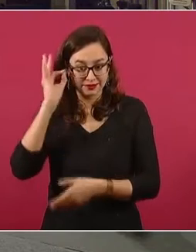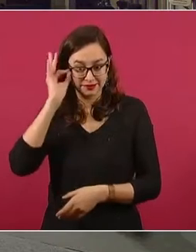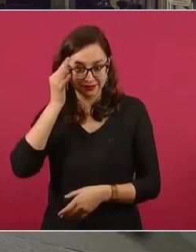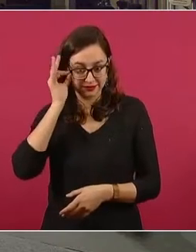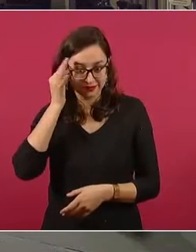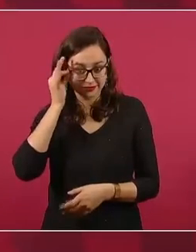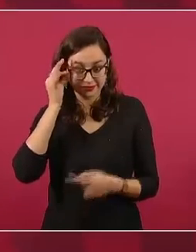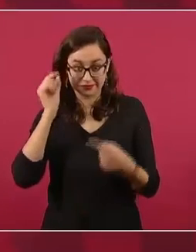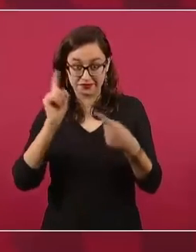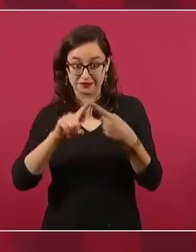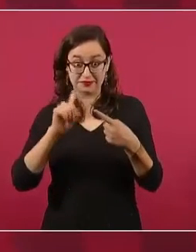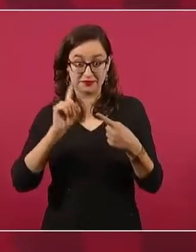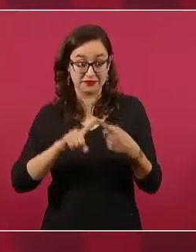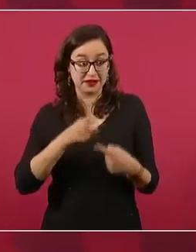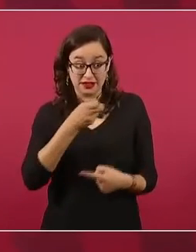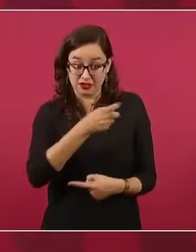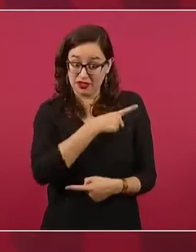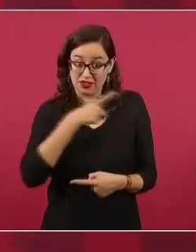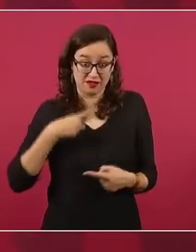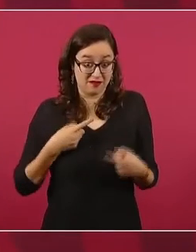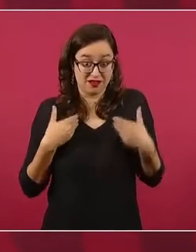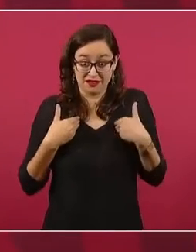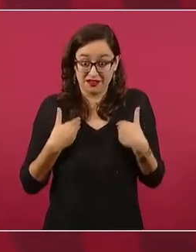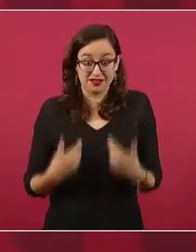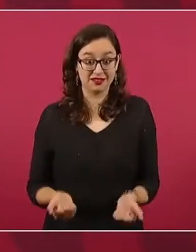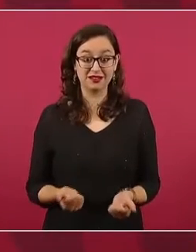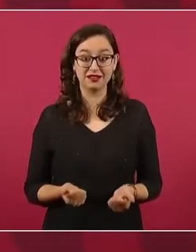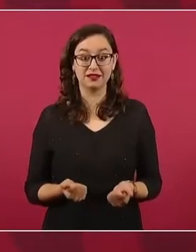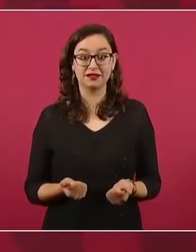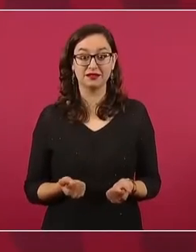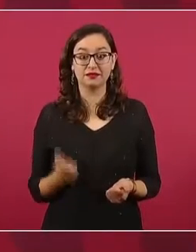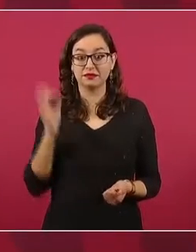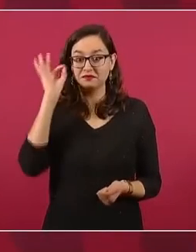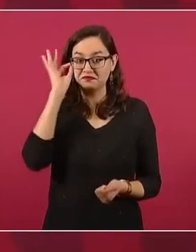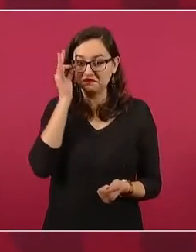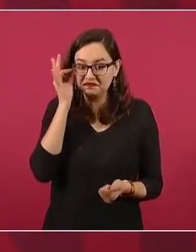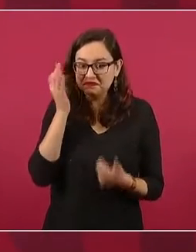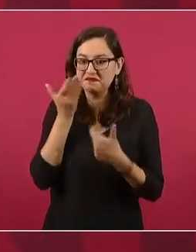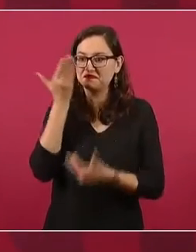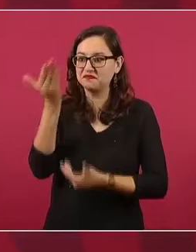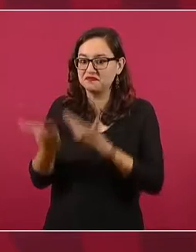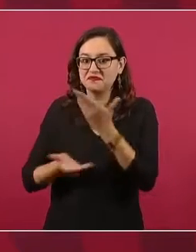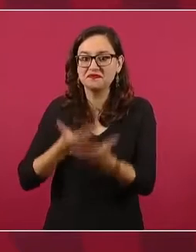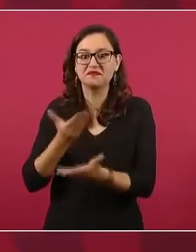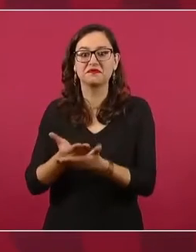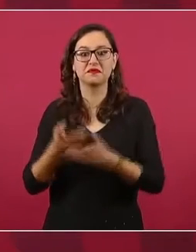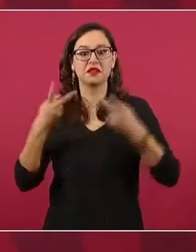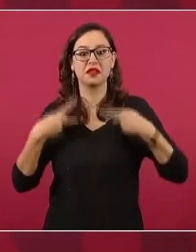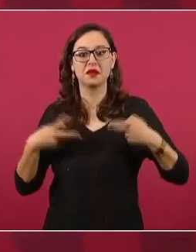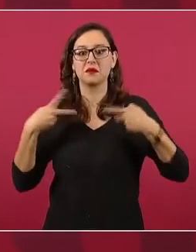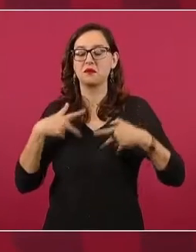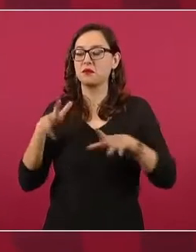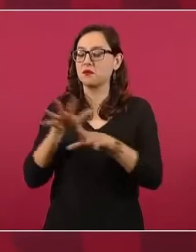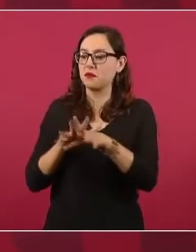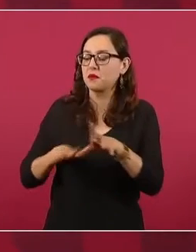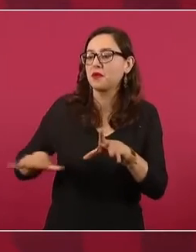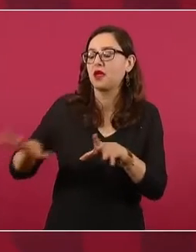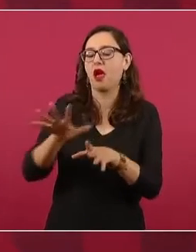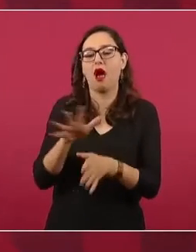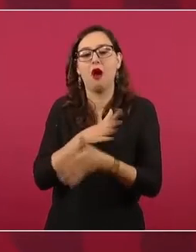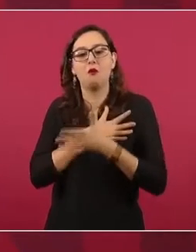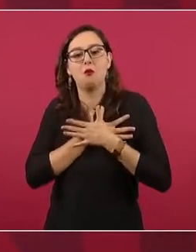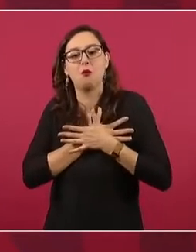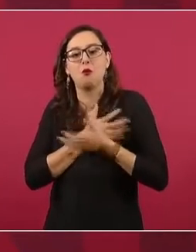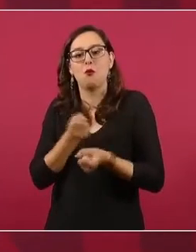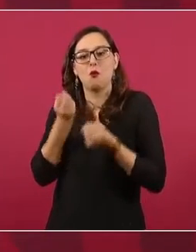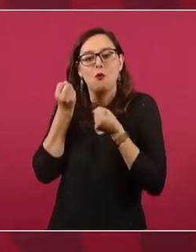es un apostolado en favor del pueblo, la política es tenerle amor al